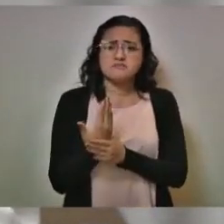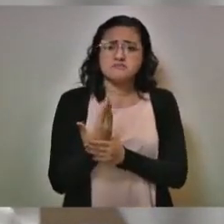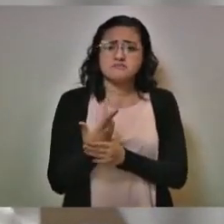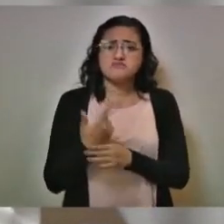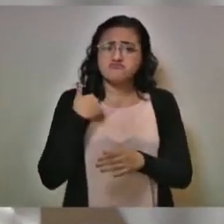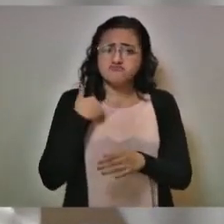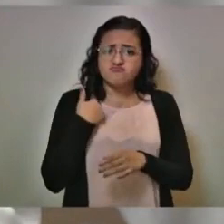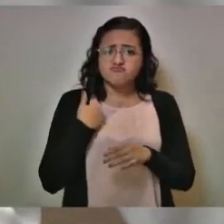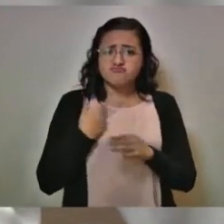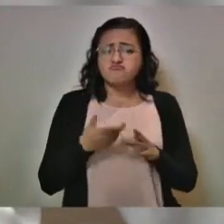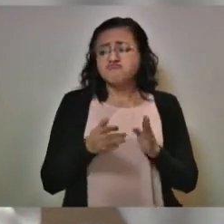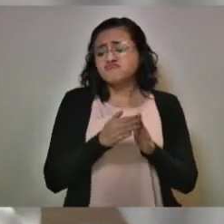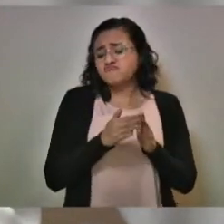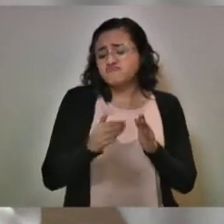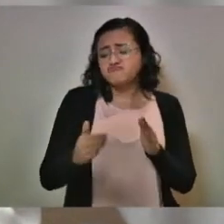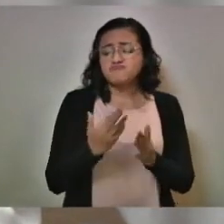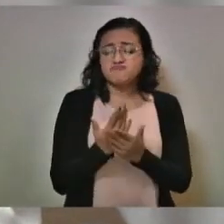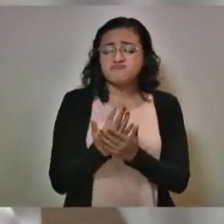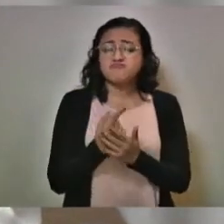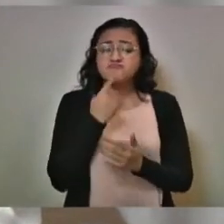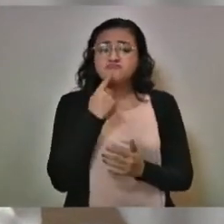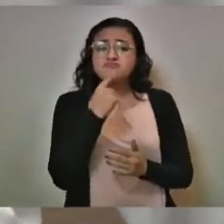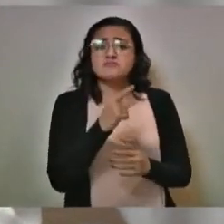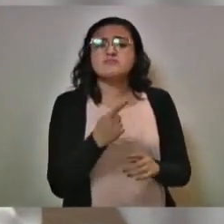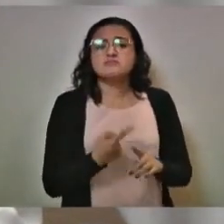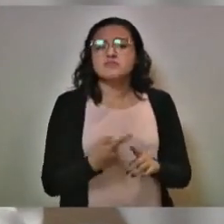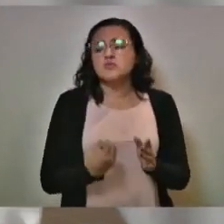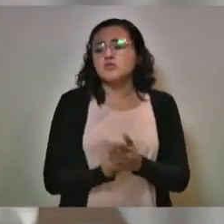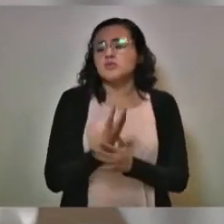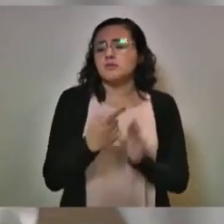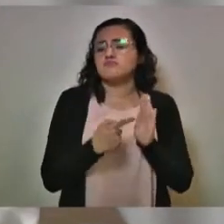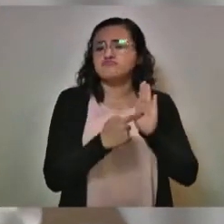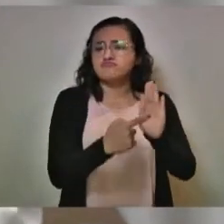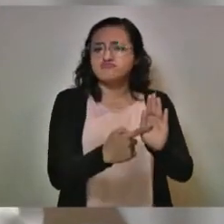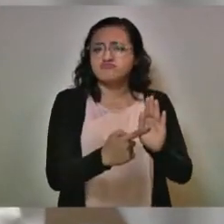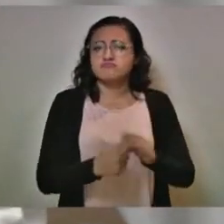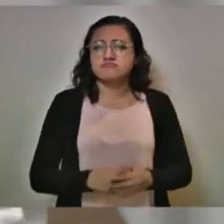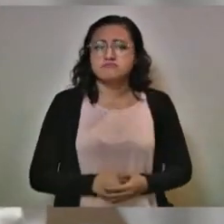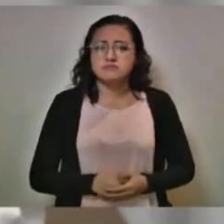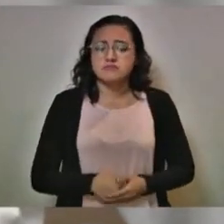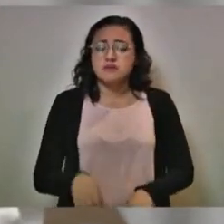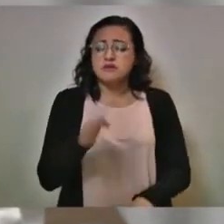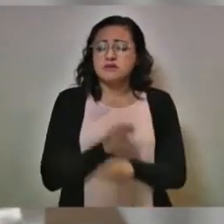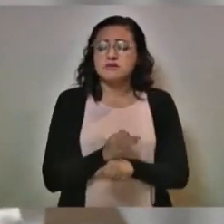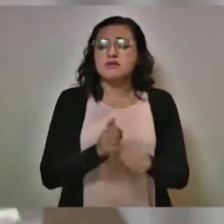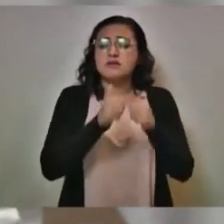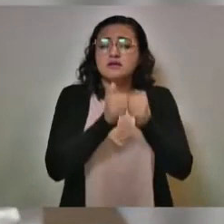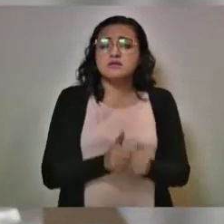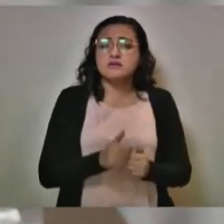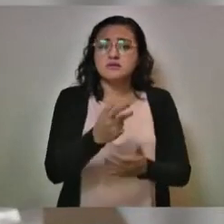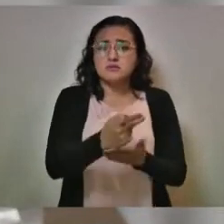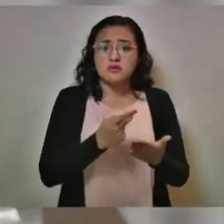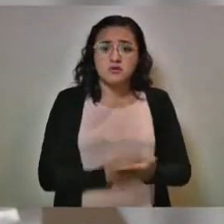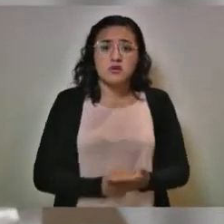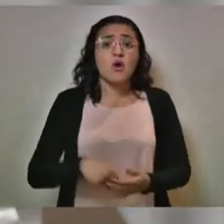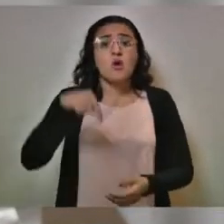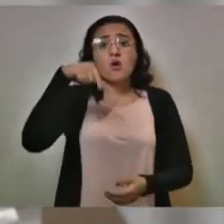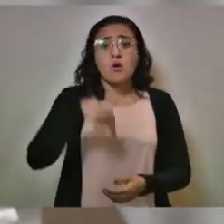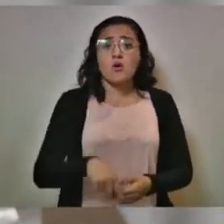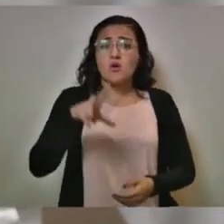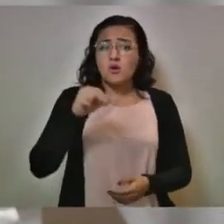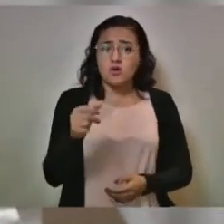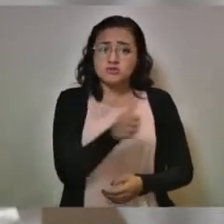emitirá este decreto, se queda el programa de hoy no